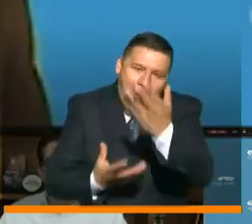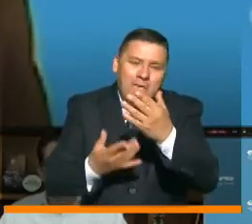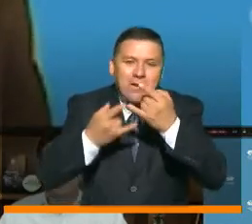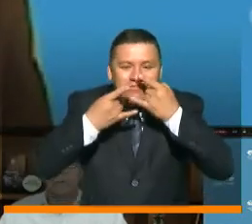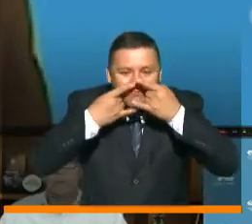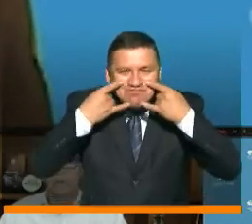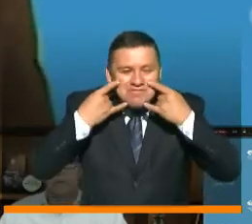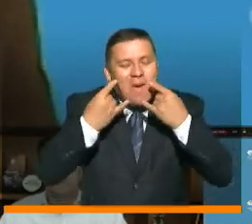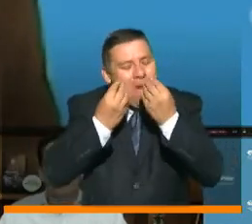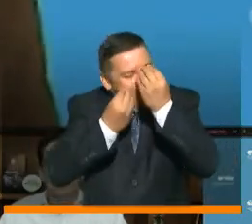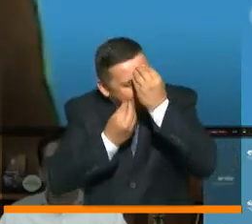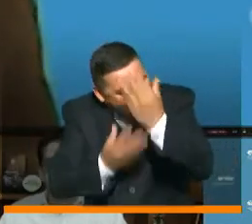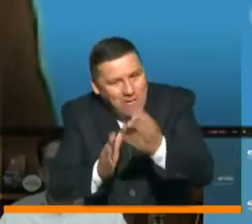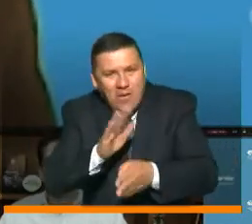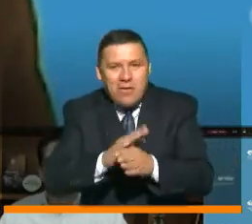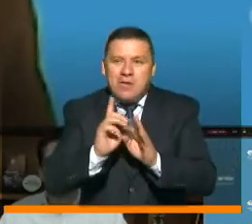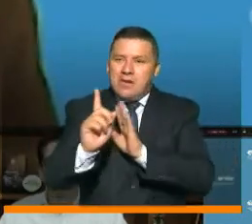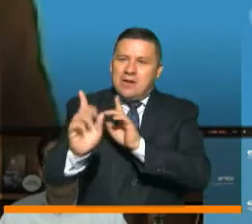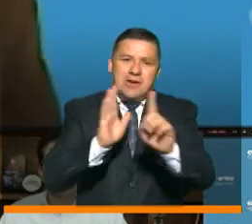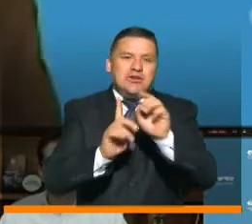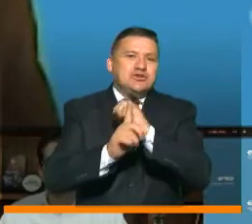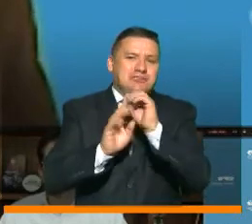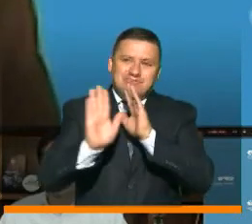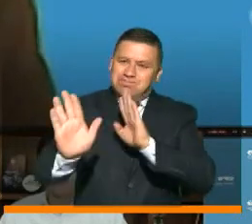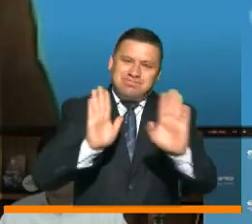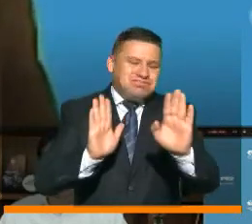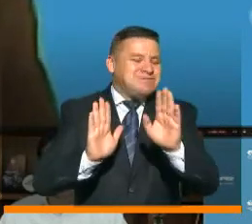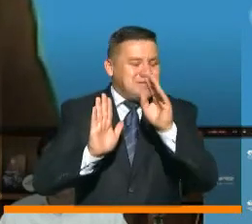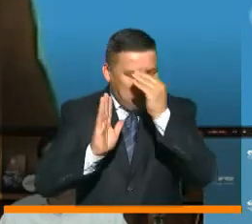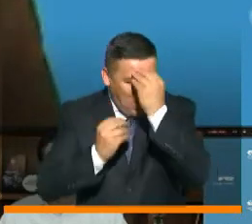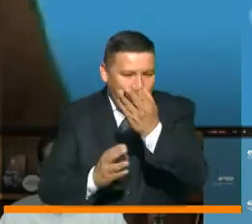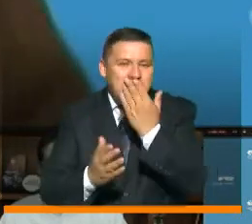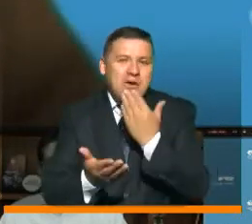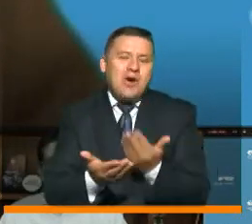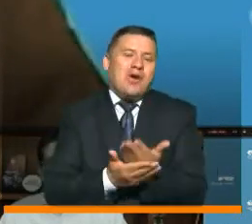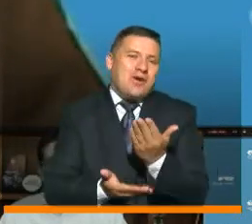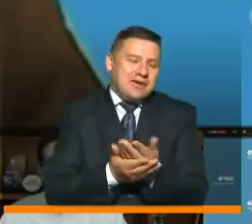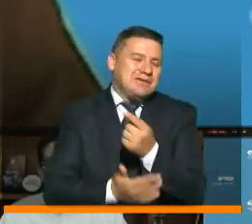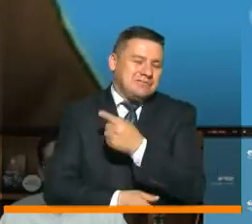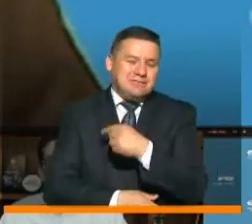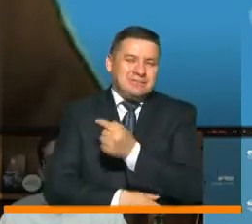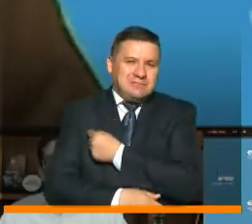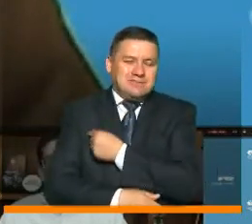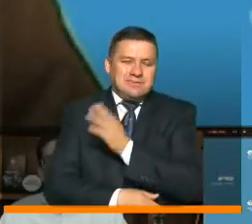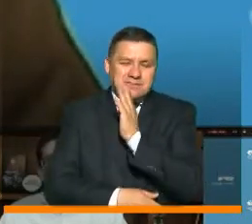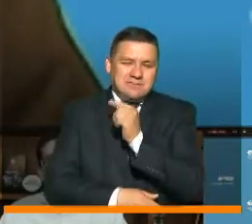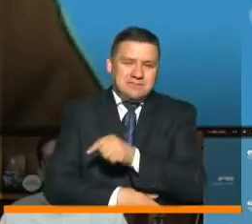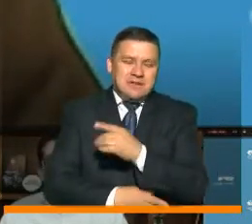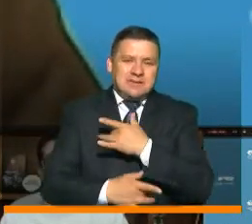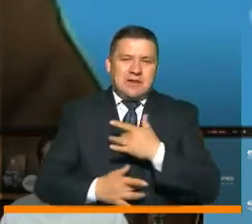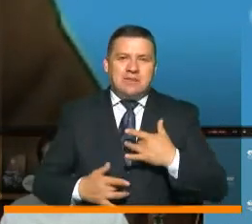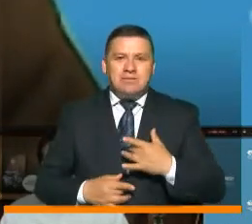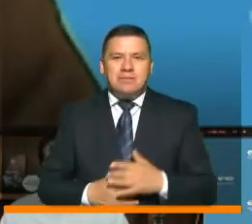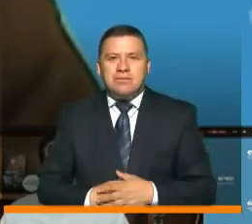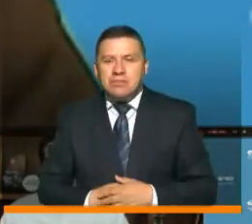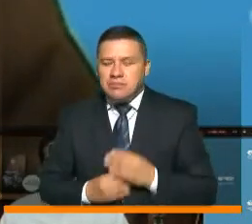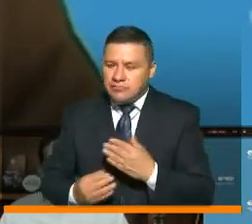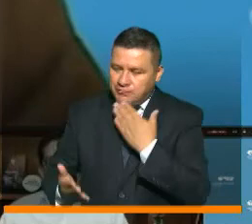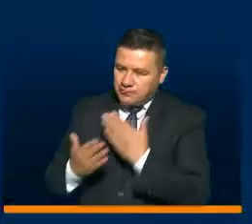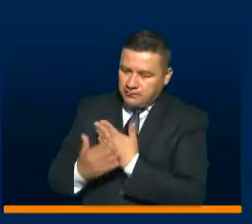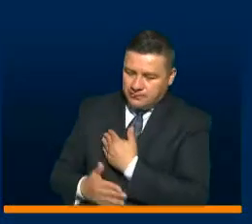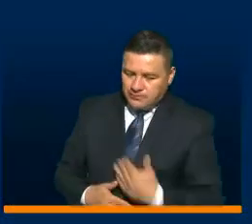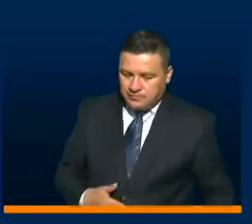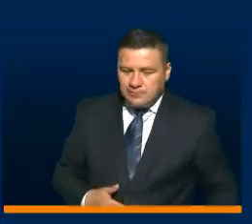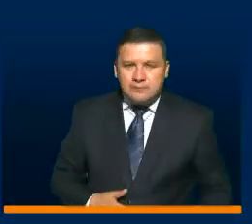protección y distanciamiento social de acuerdo a las recomendaciones que den las autoridades de salud. Muchas gracias,